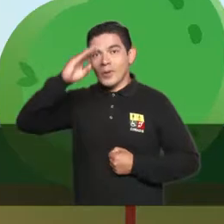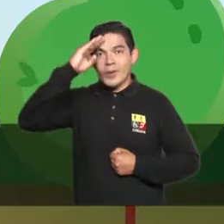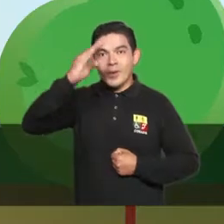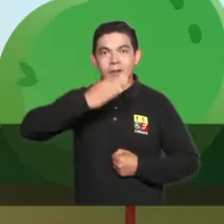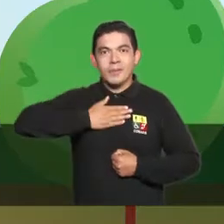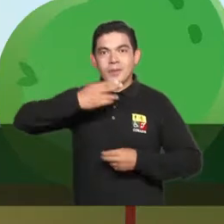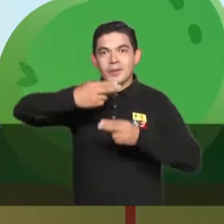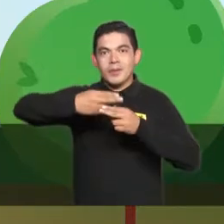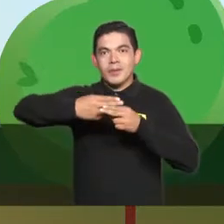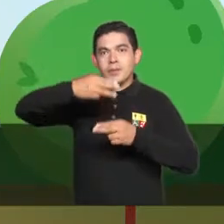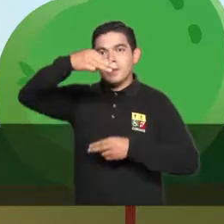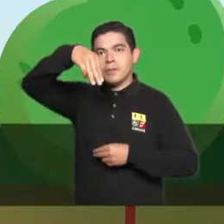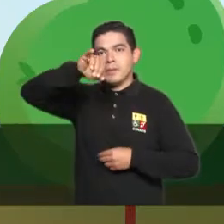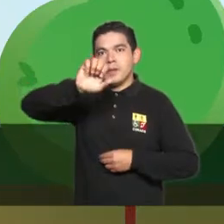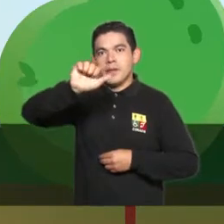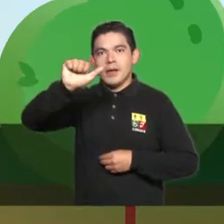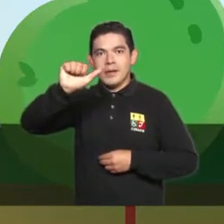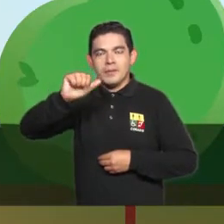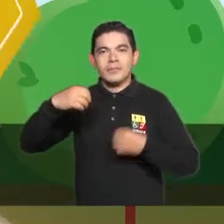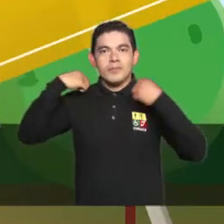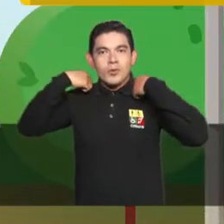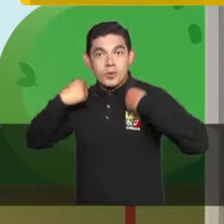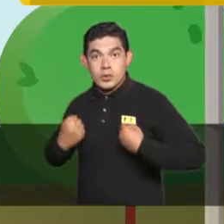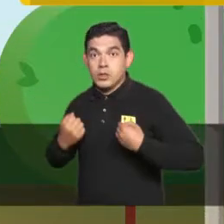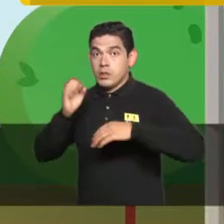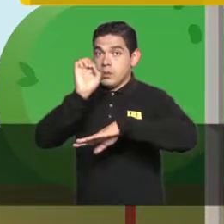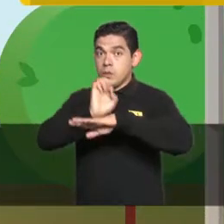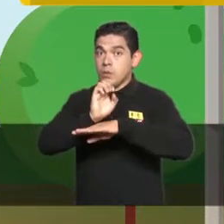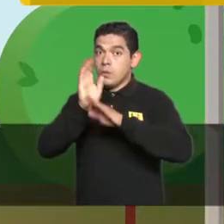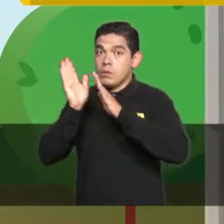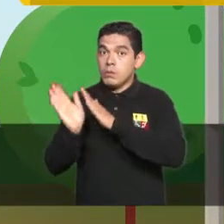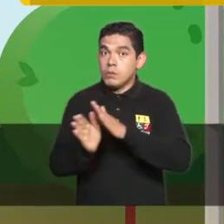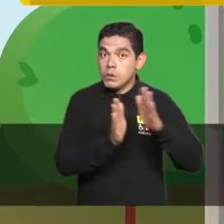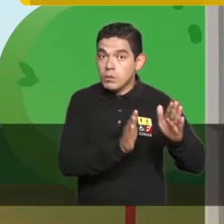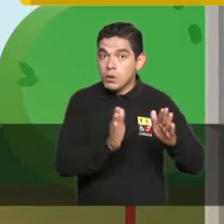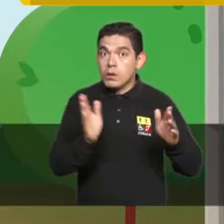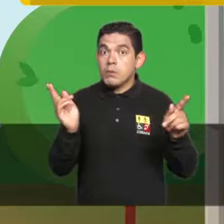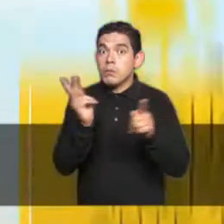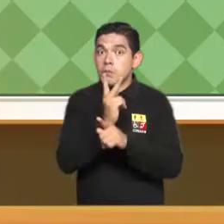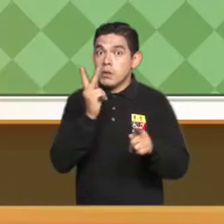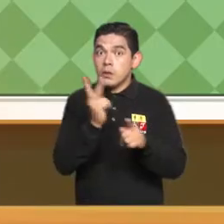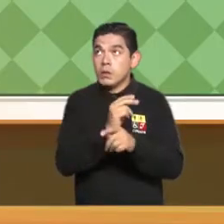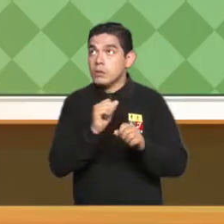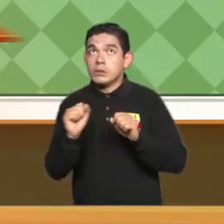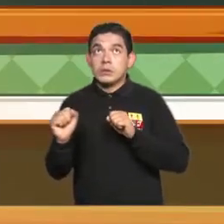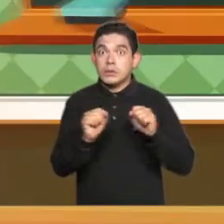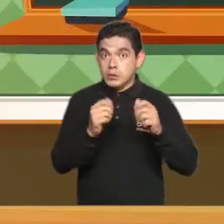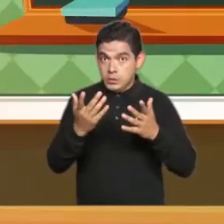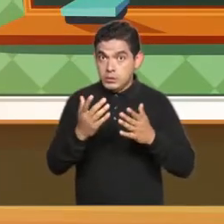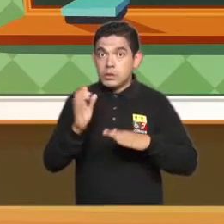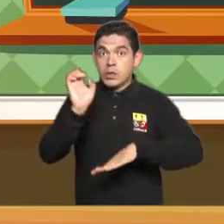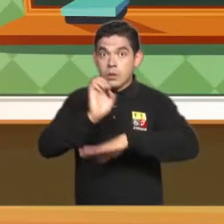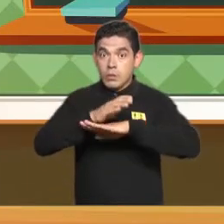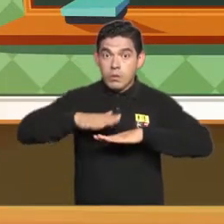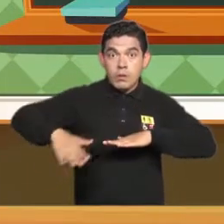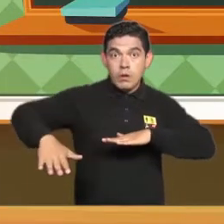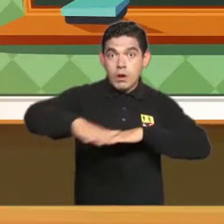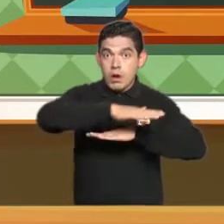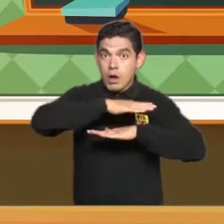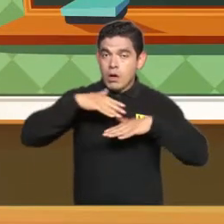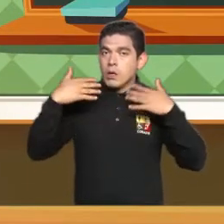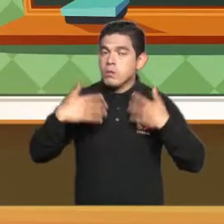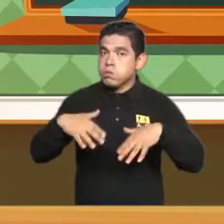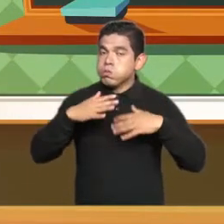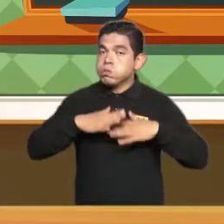Hola, soy Mía, la mochila. Ecuador, preparado ante riesgos y desastres. La ubicación geográfica de